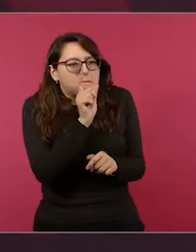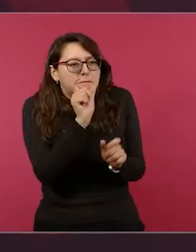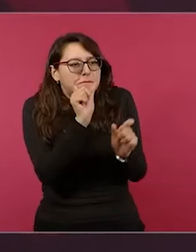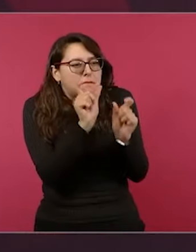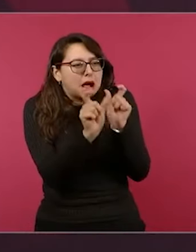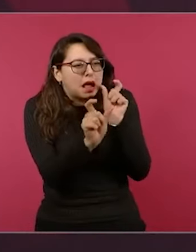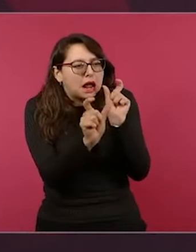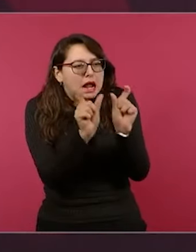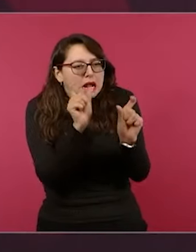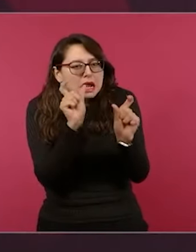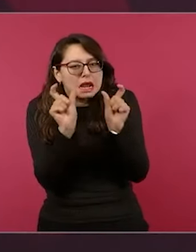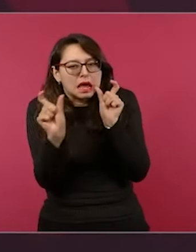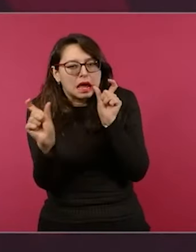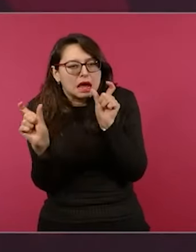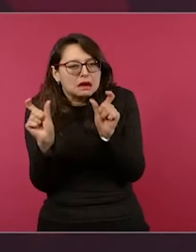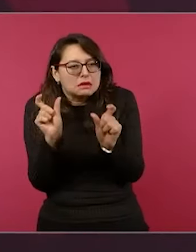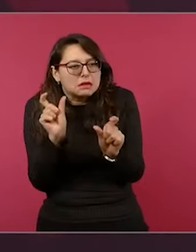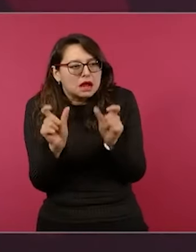fíjense,